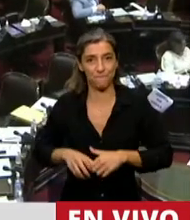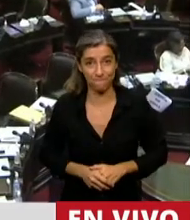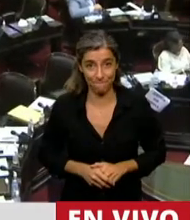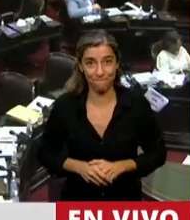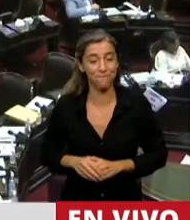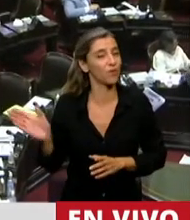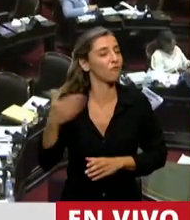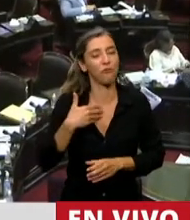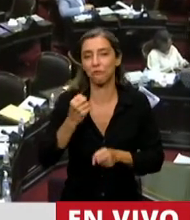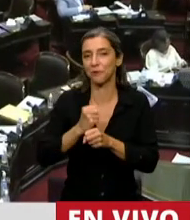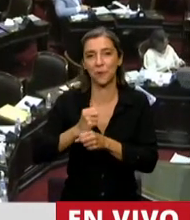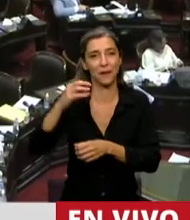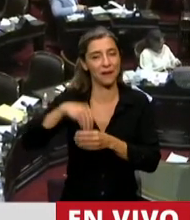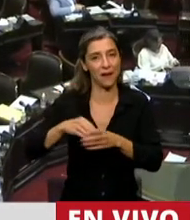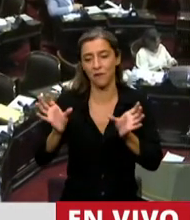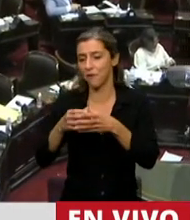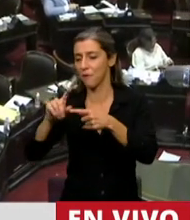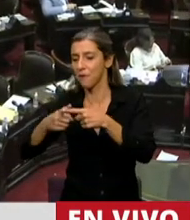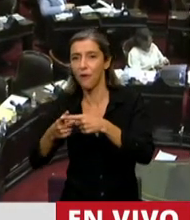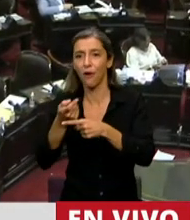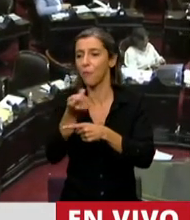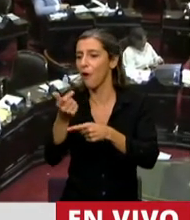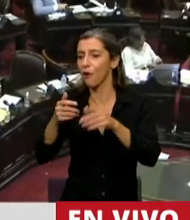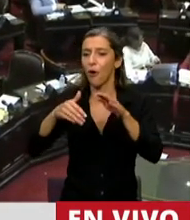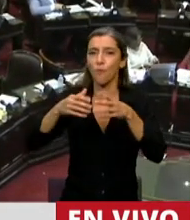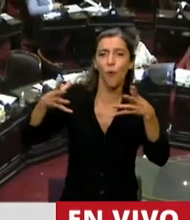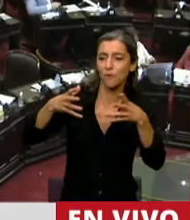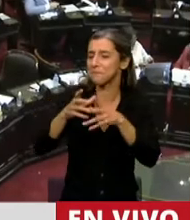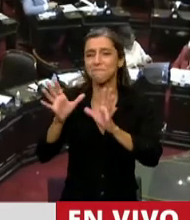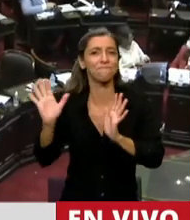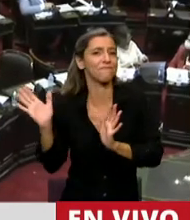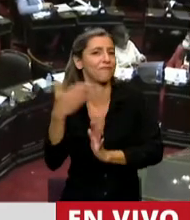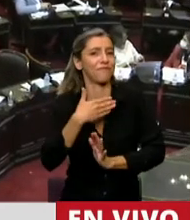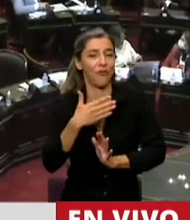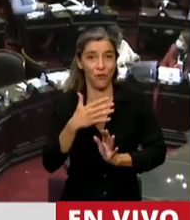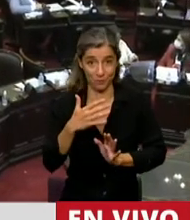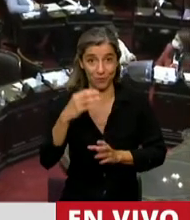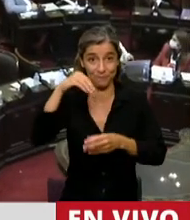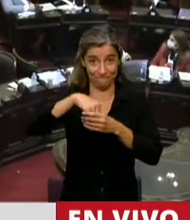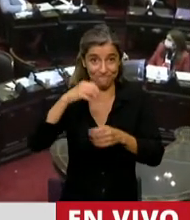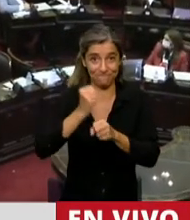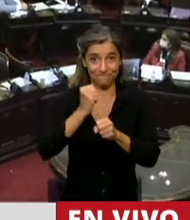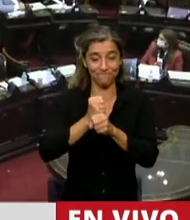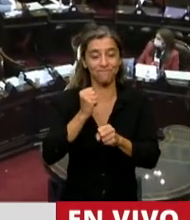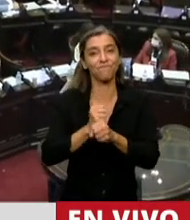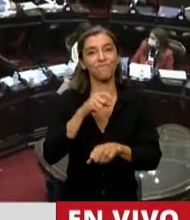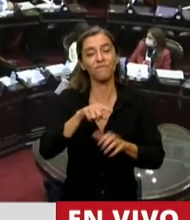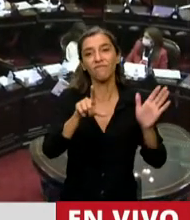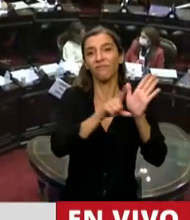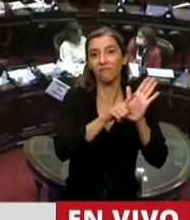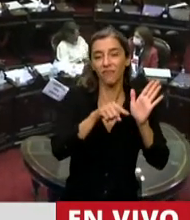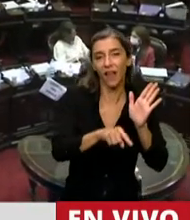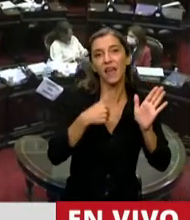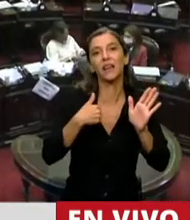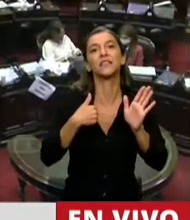políticos, los bloques mayoritarios y de los bloques minoritarios. Esta ley que vamos a votar se construyó sobre la base de los